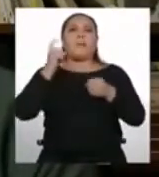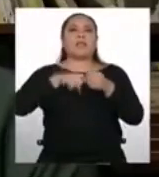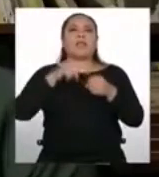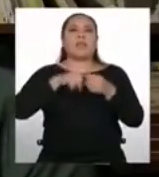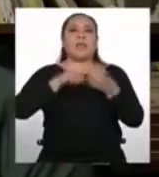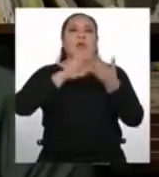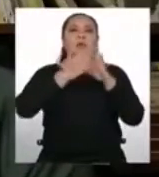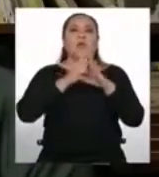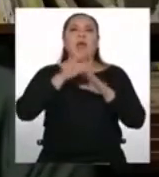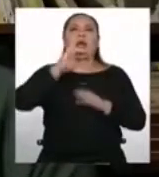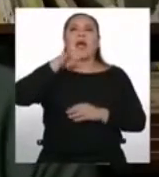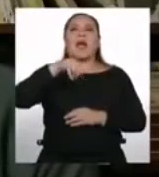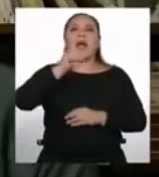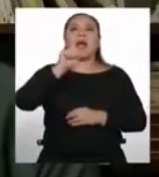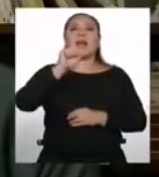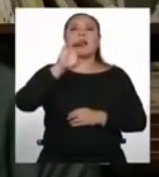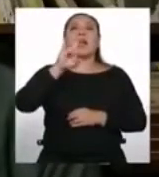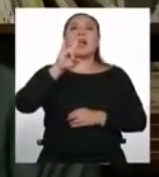hablo la lengua jacaru.